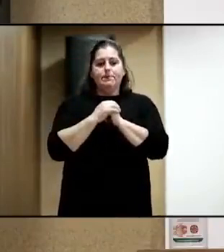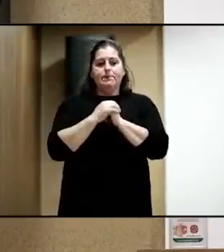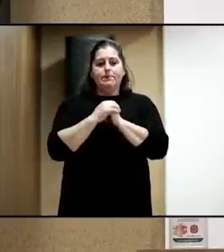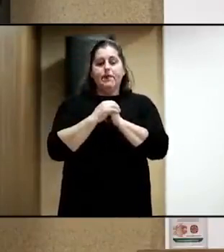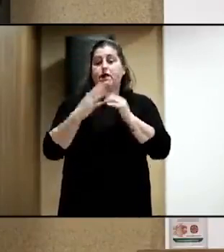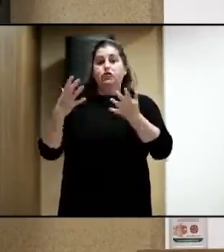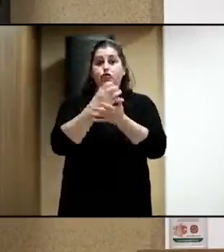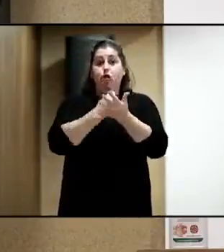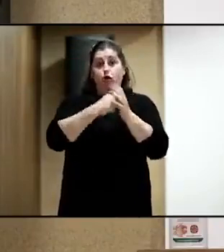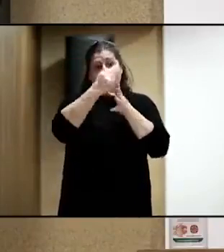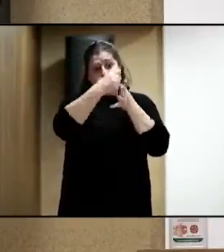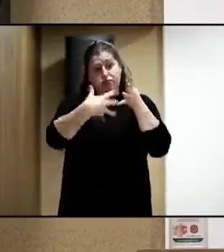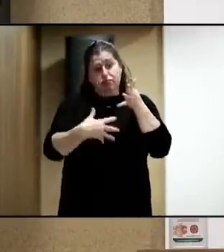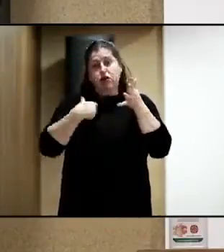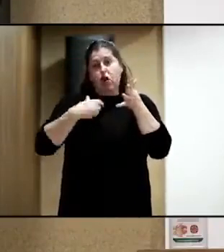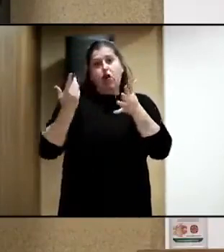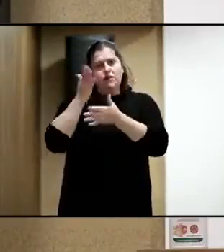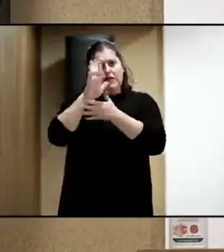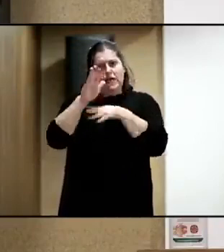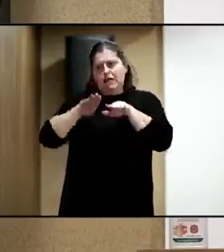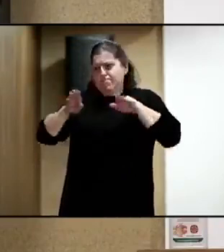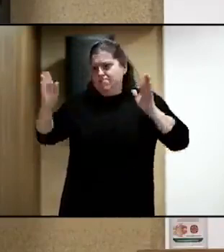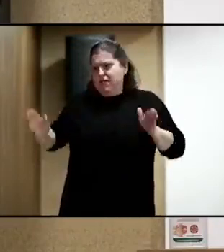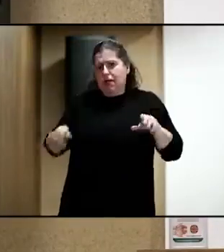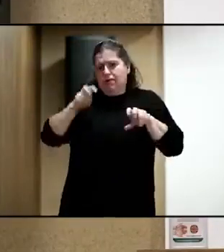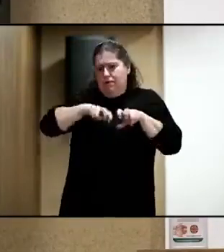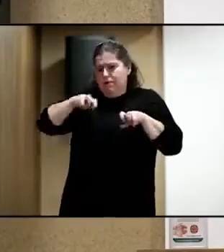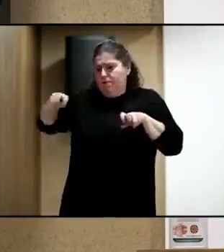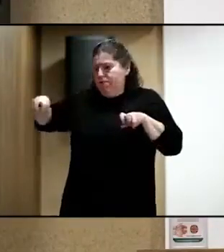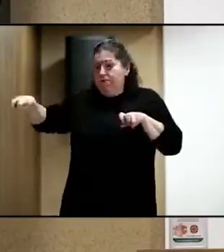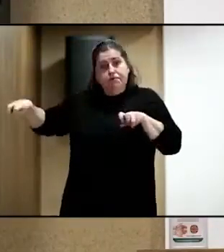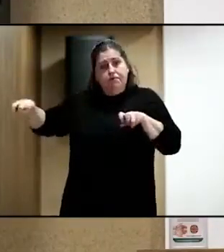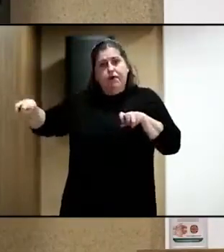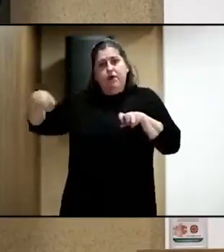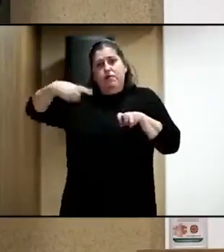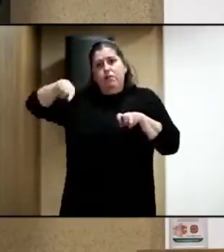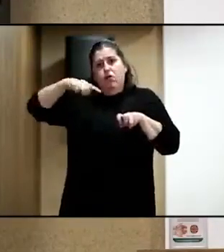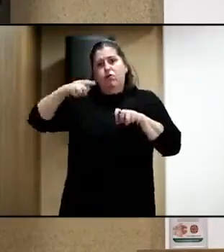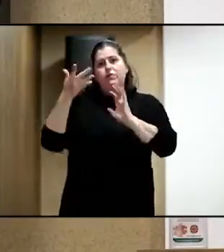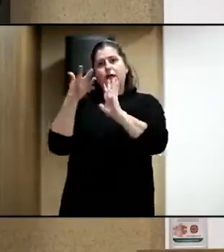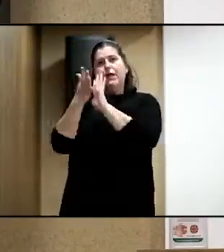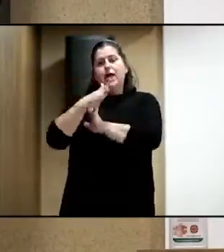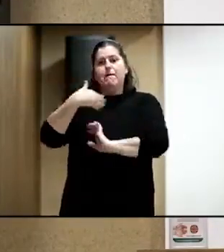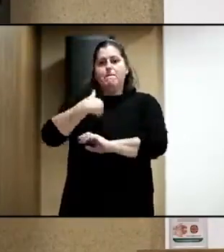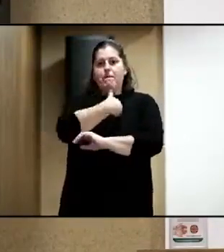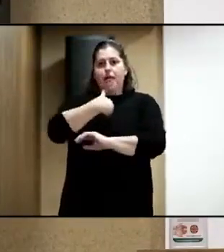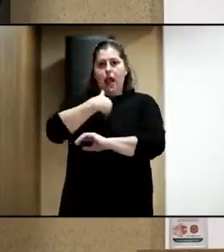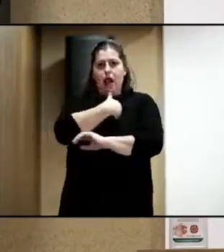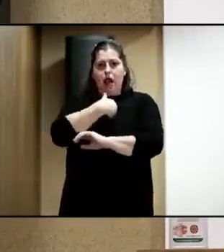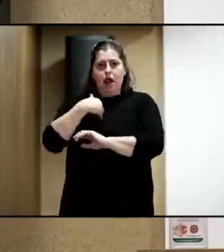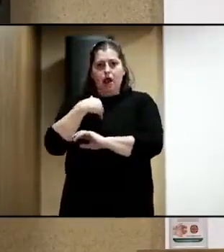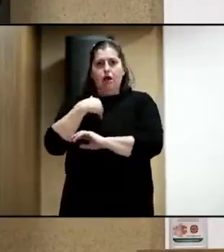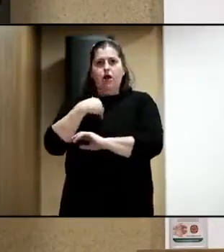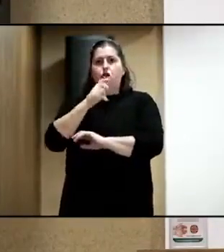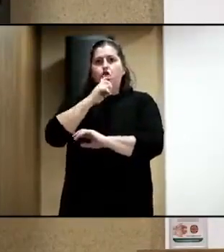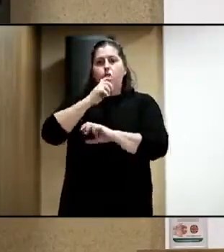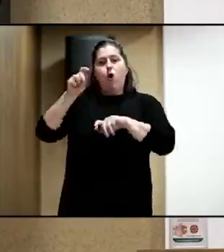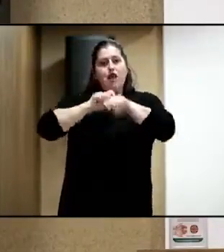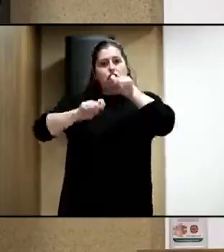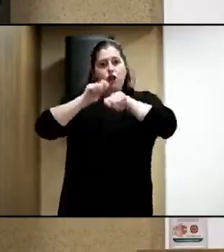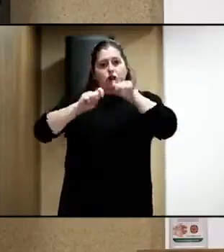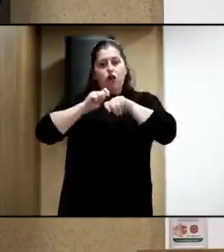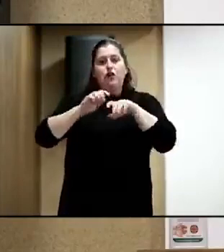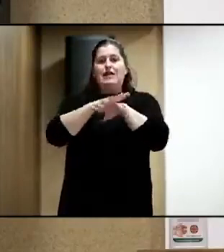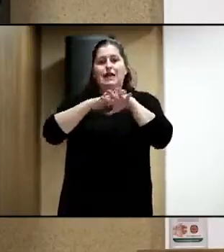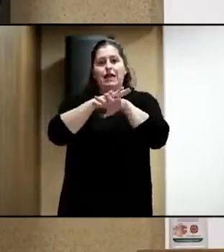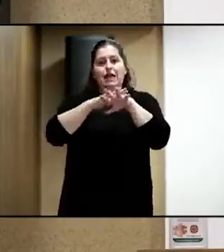Todo ello representado en esta mesa. Vamos a tratar un poco cuál es el papel de las asociaciones y el